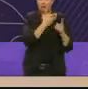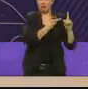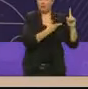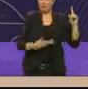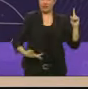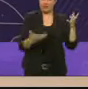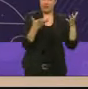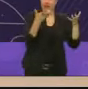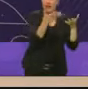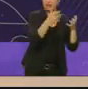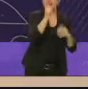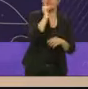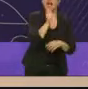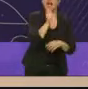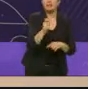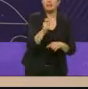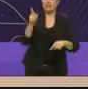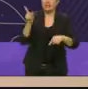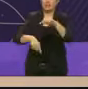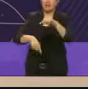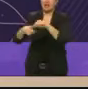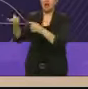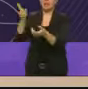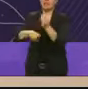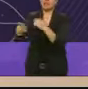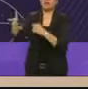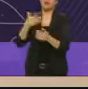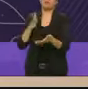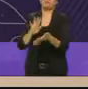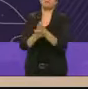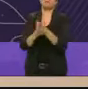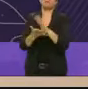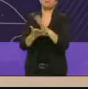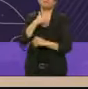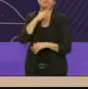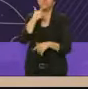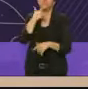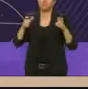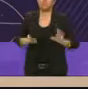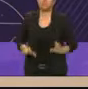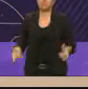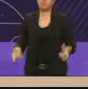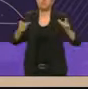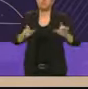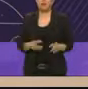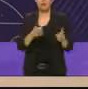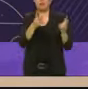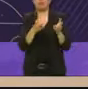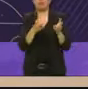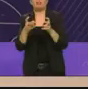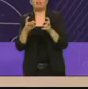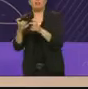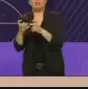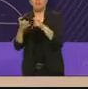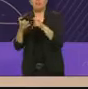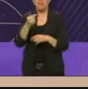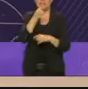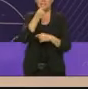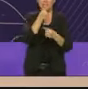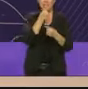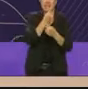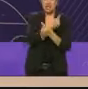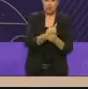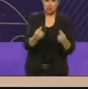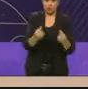fue quitar un tema de corrupción. Ese es el tema, no cerrar estancias infantiles,